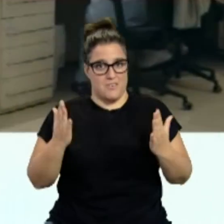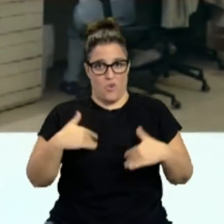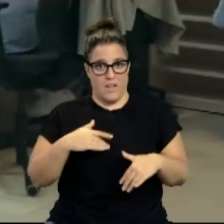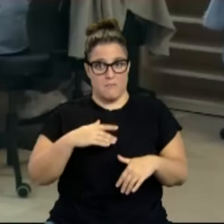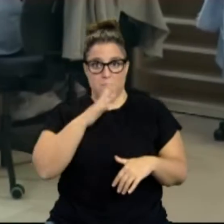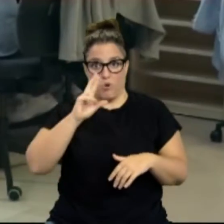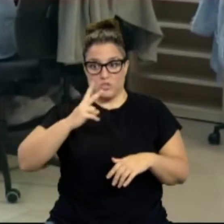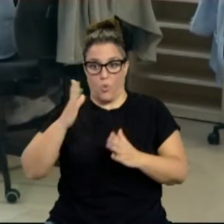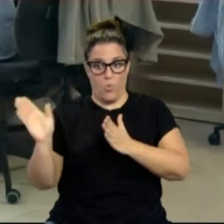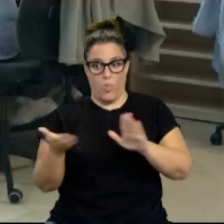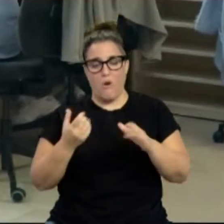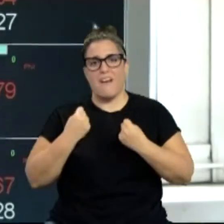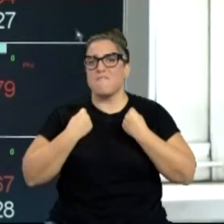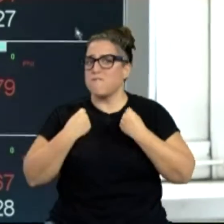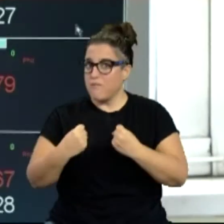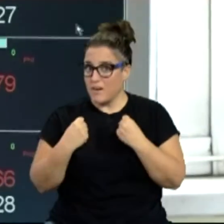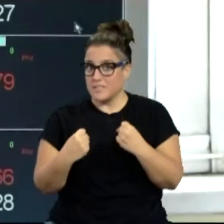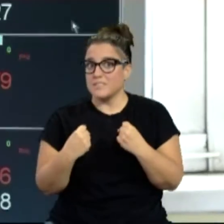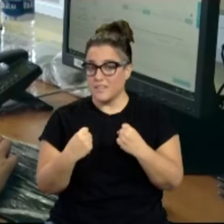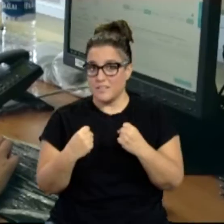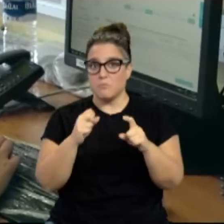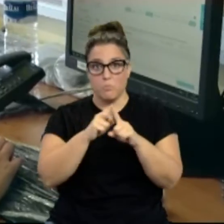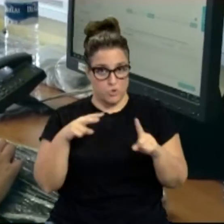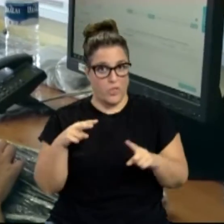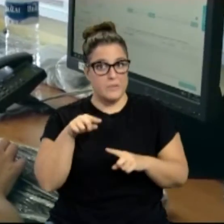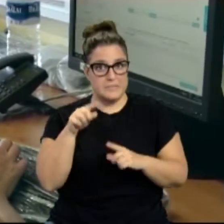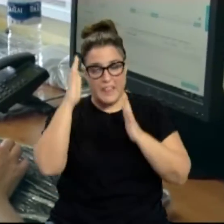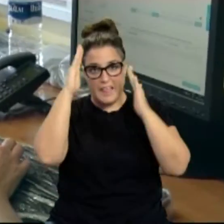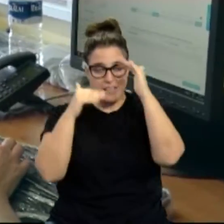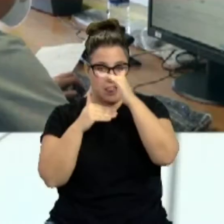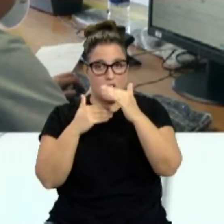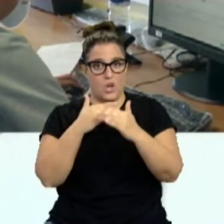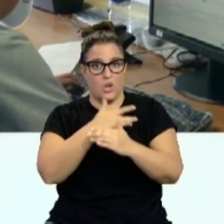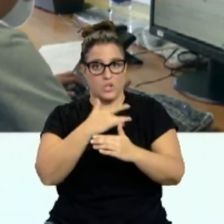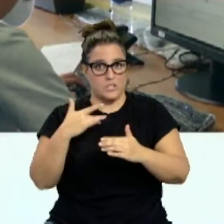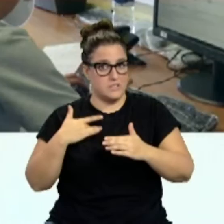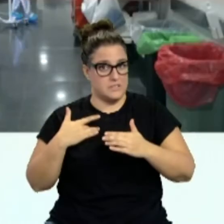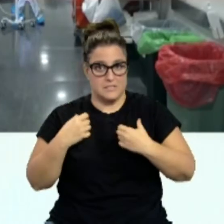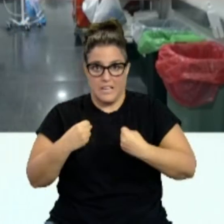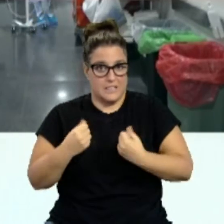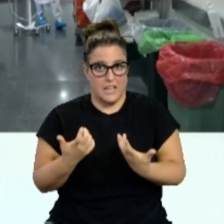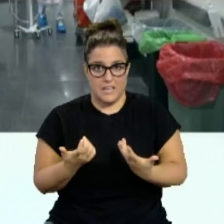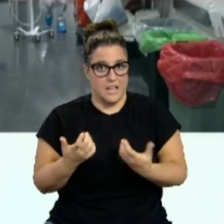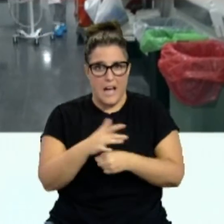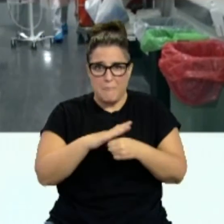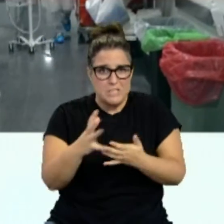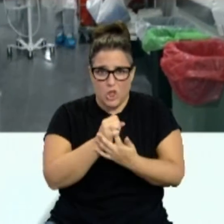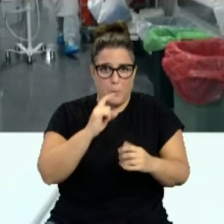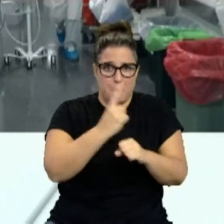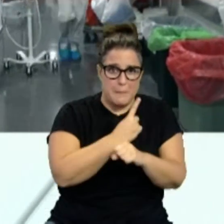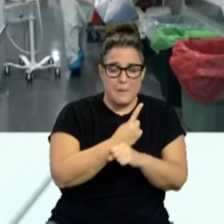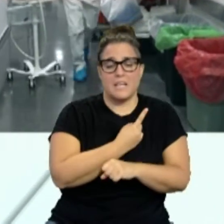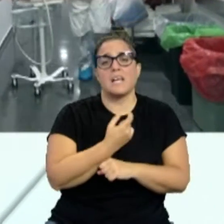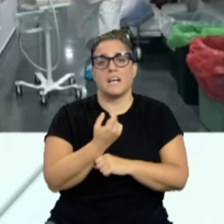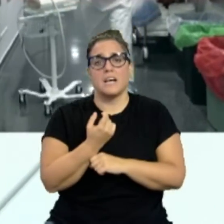está siendo también muy potente desde el punto de vista de atención sanitaria en todos los ámbitos, en el ámbito de la primaria y en el ámbito